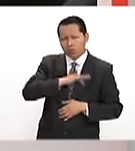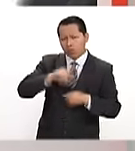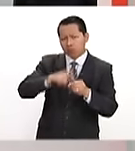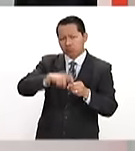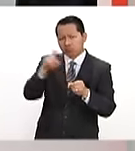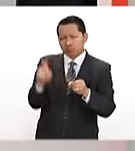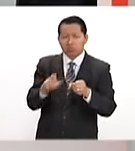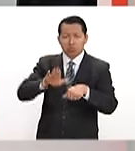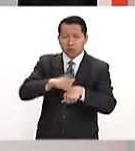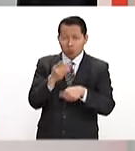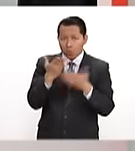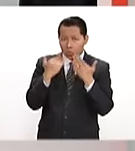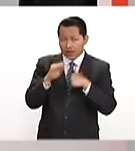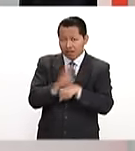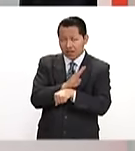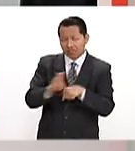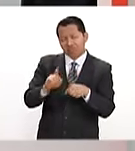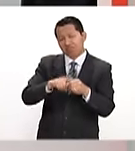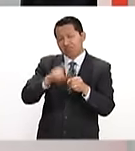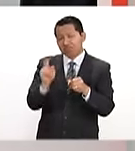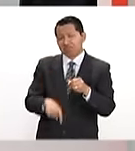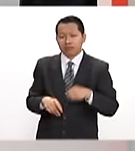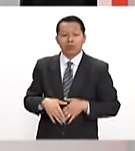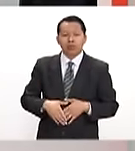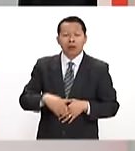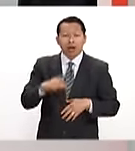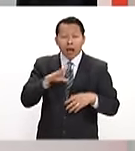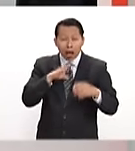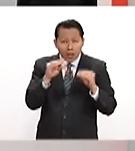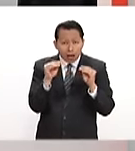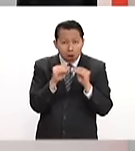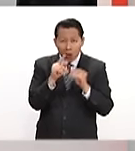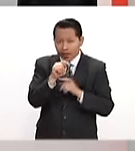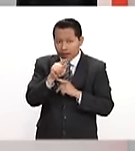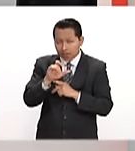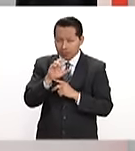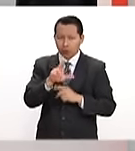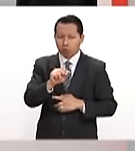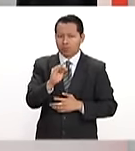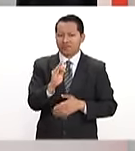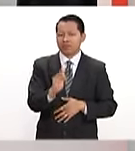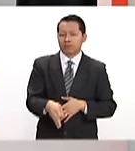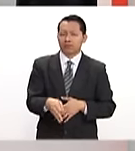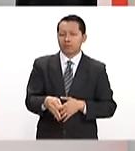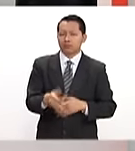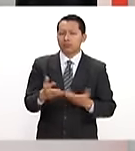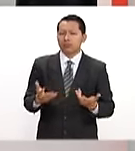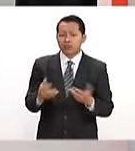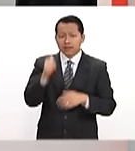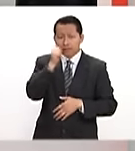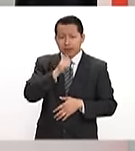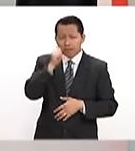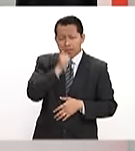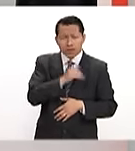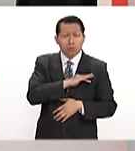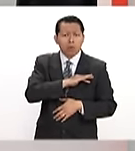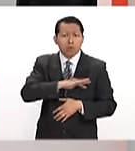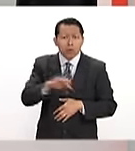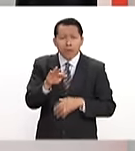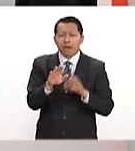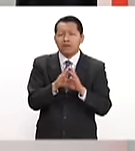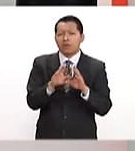beneficio. No vamos a aceptar cualquier renovación del Tratado de Libre Comercio. No siempre existe la posibilidad